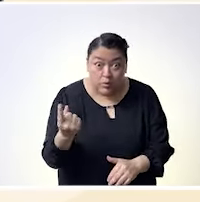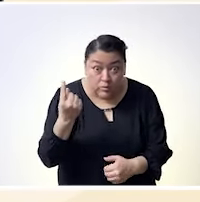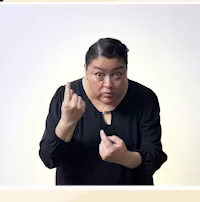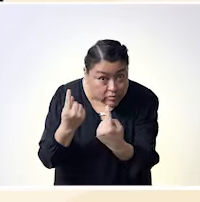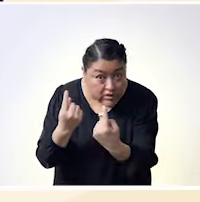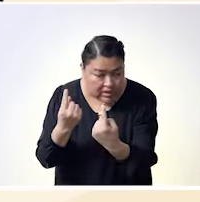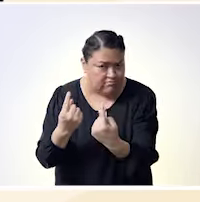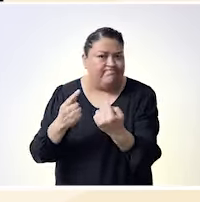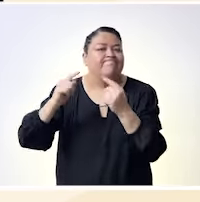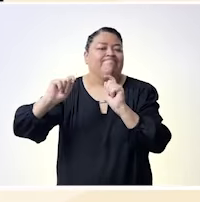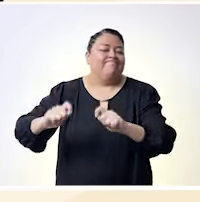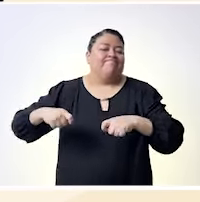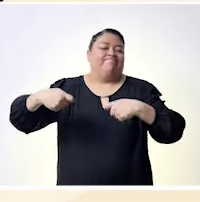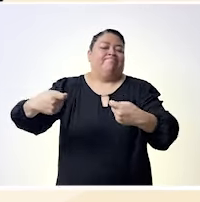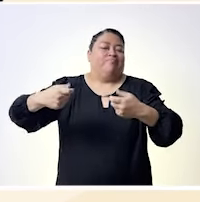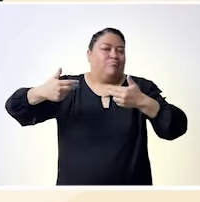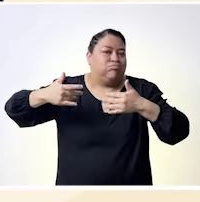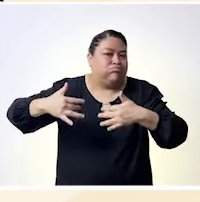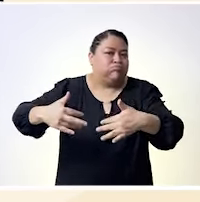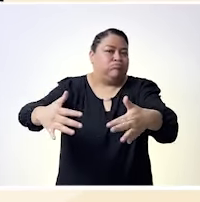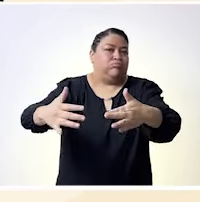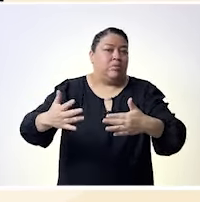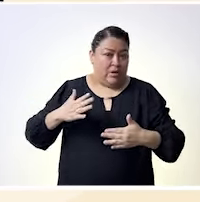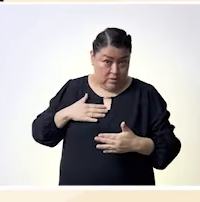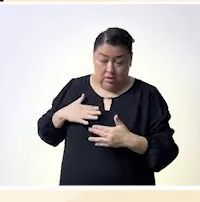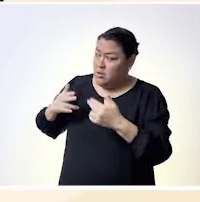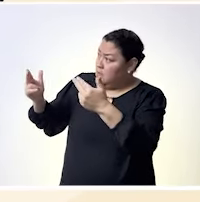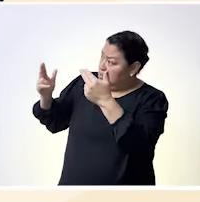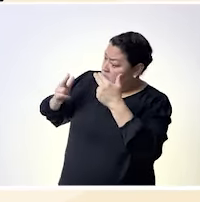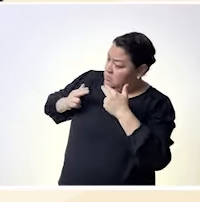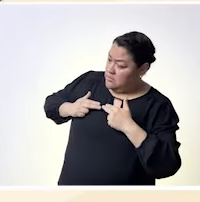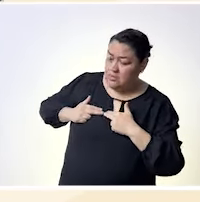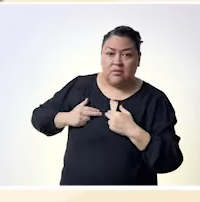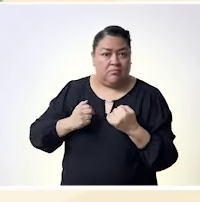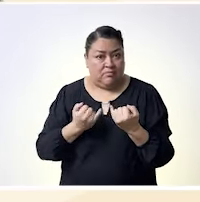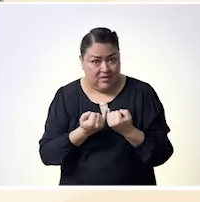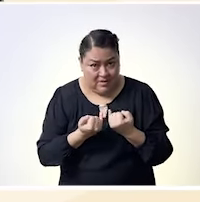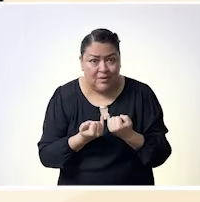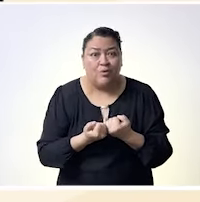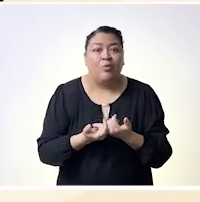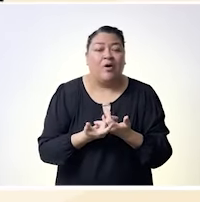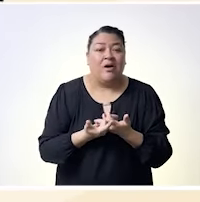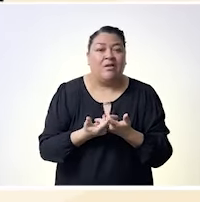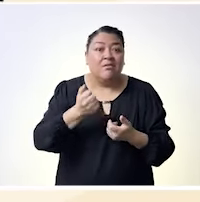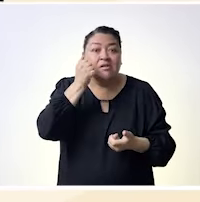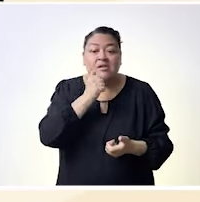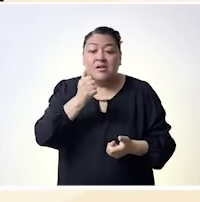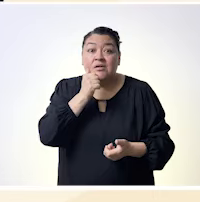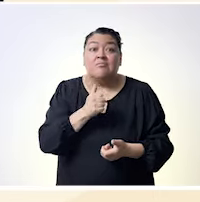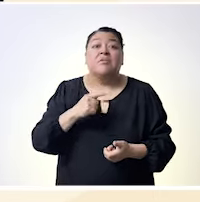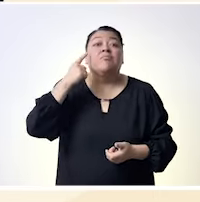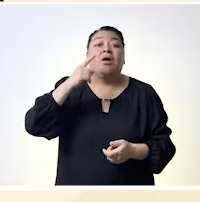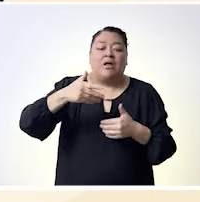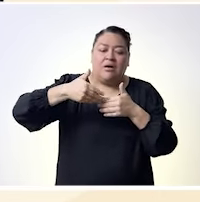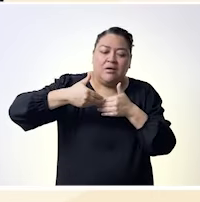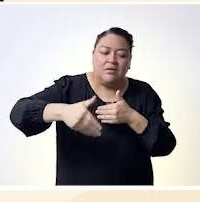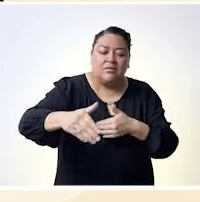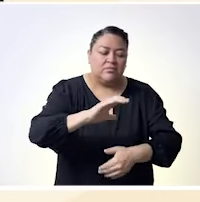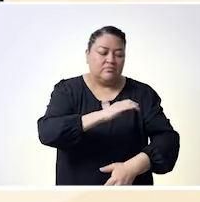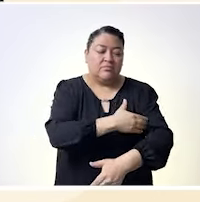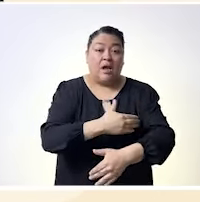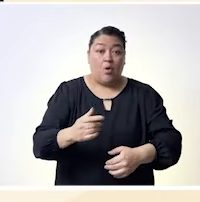de tal a golpe de sentencias a golpe de lucha y aquí vamos a seguir y pues bueno estaremos trabajando